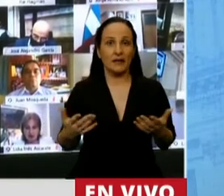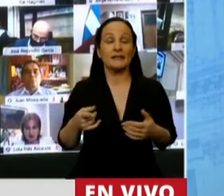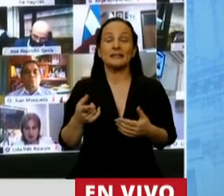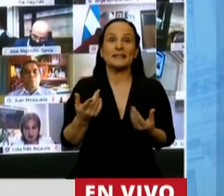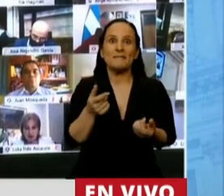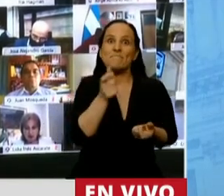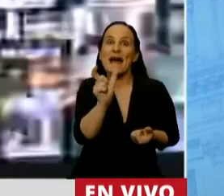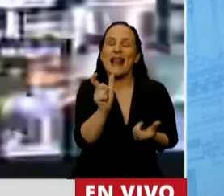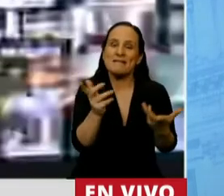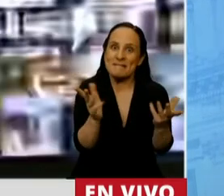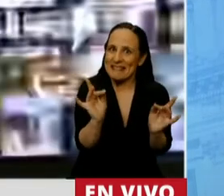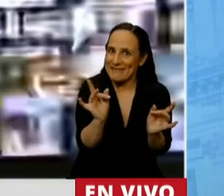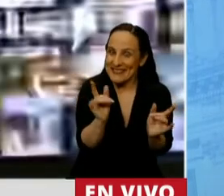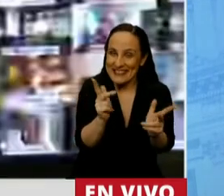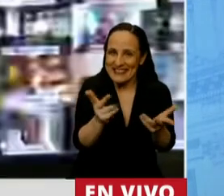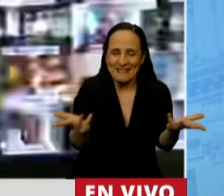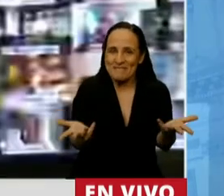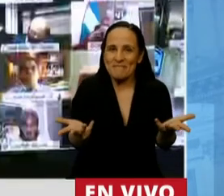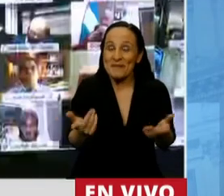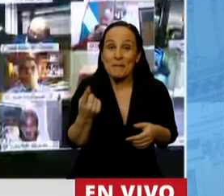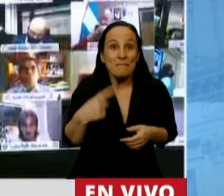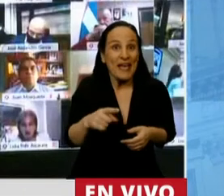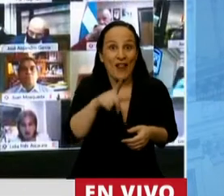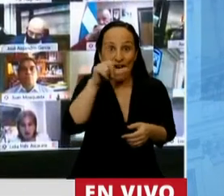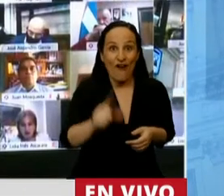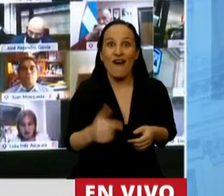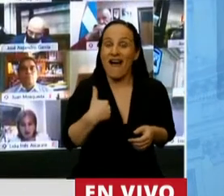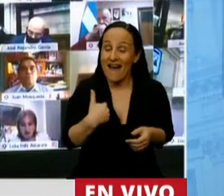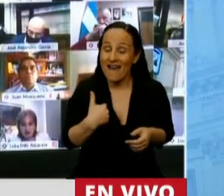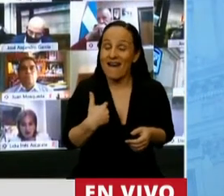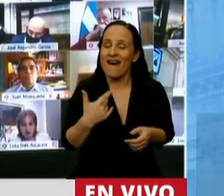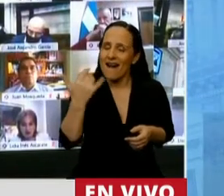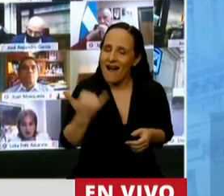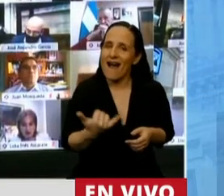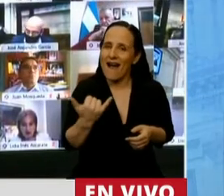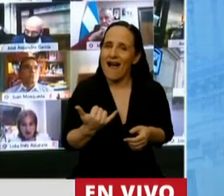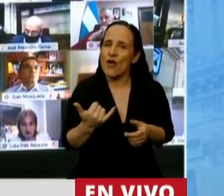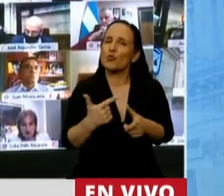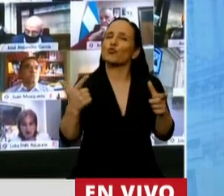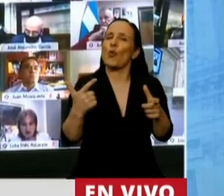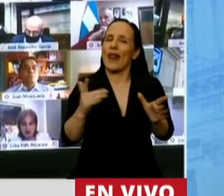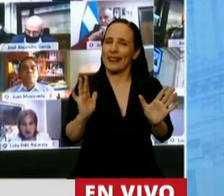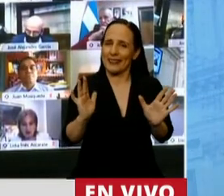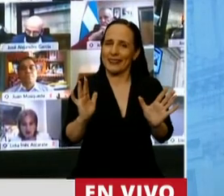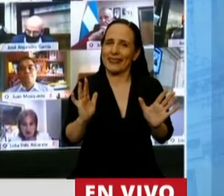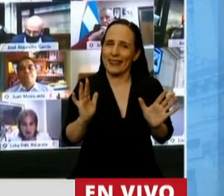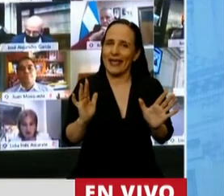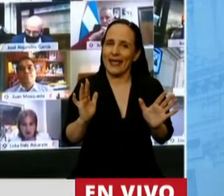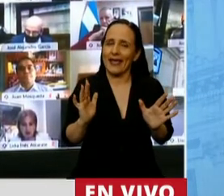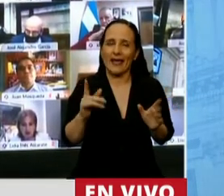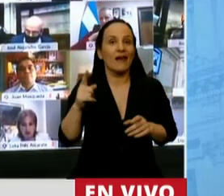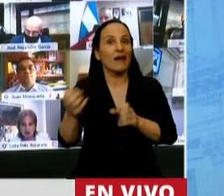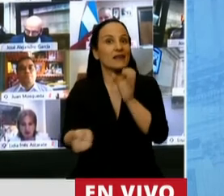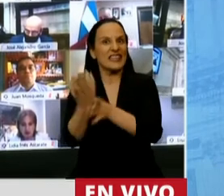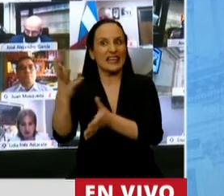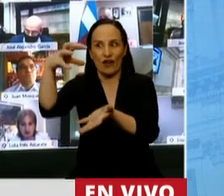pero en este país tenemos la suerte de que se creó